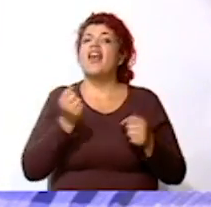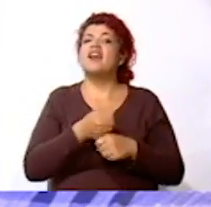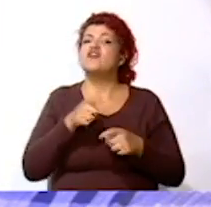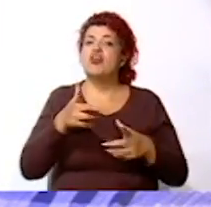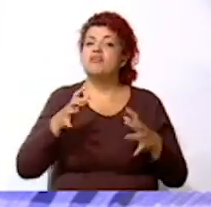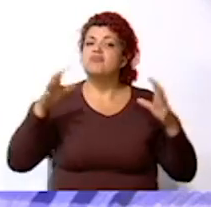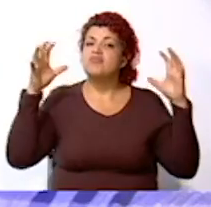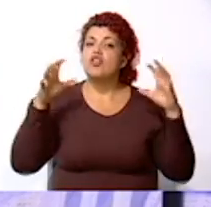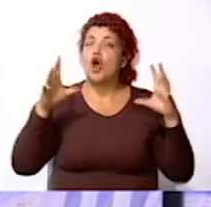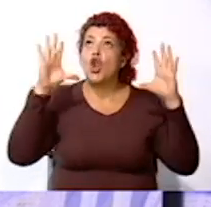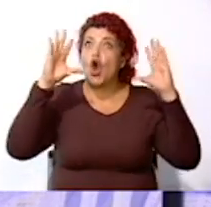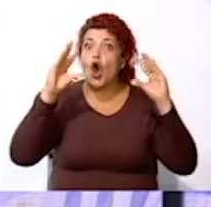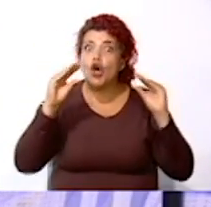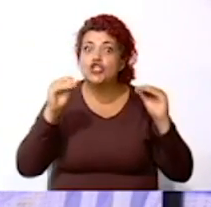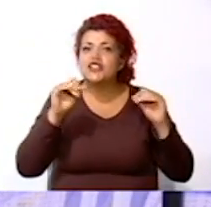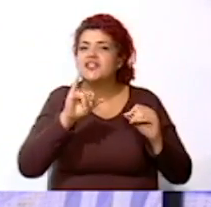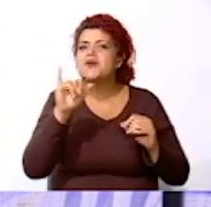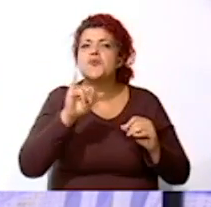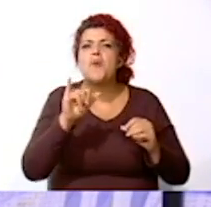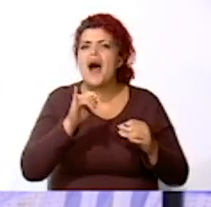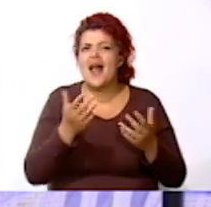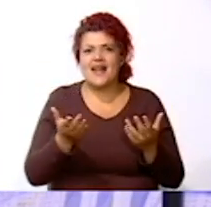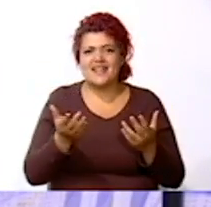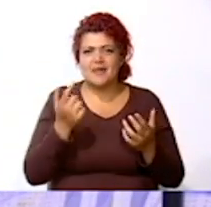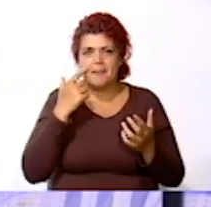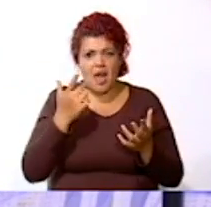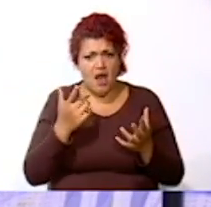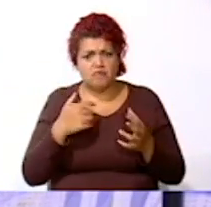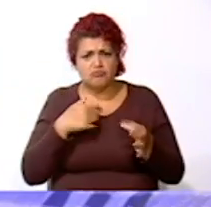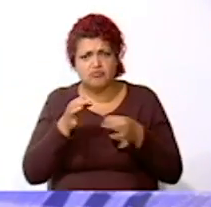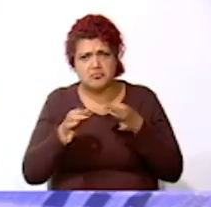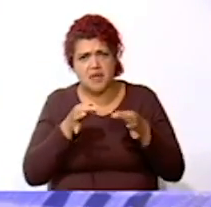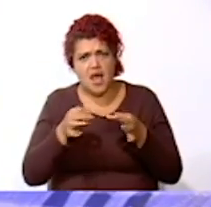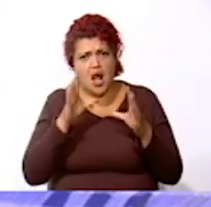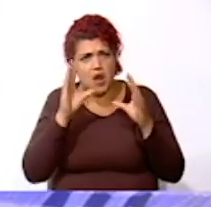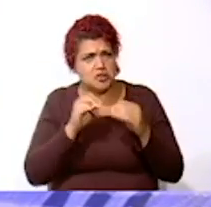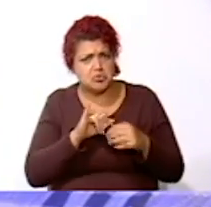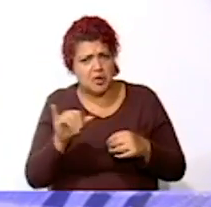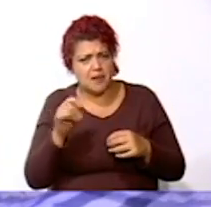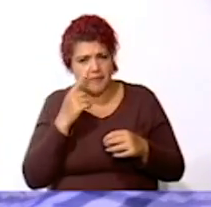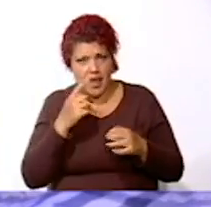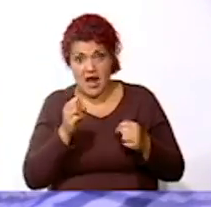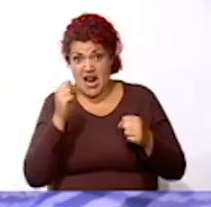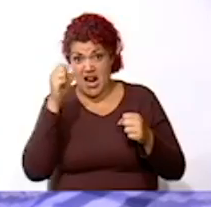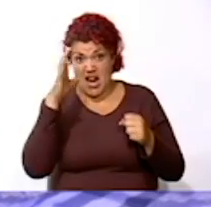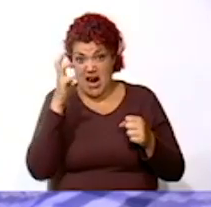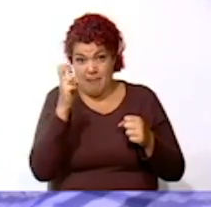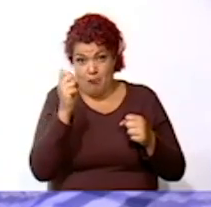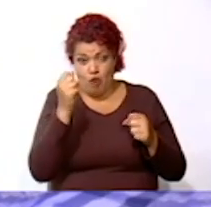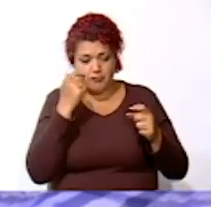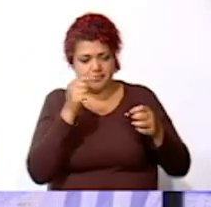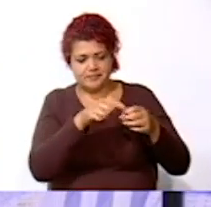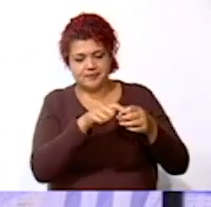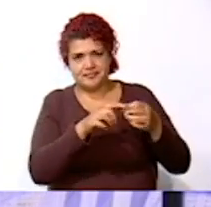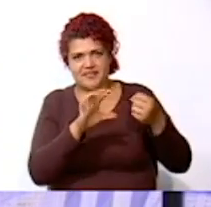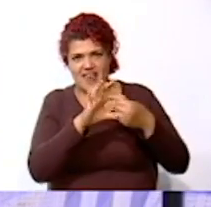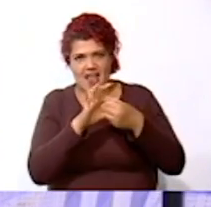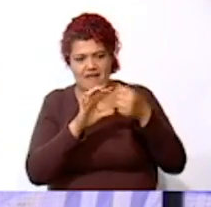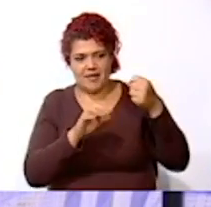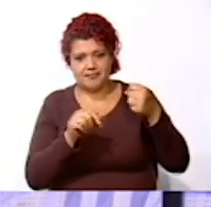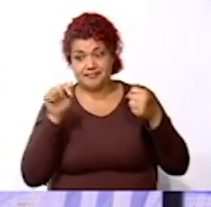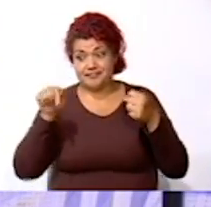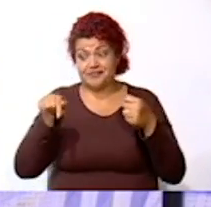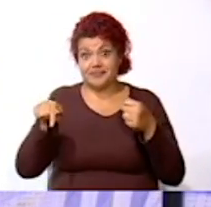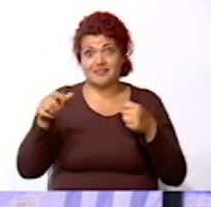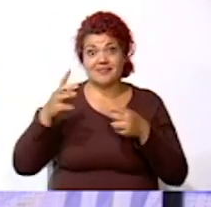igual que cualquier otra, así que utilizaré esto para explicarles. Este limón es la tierra donde vivimos y esta